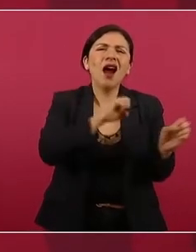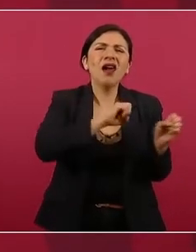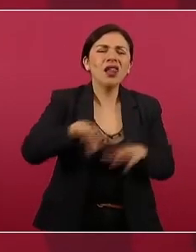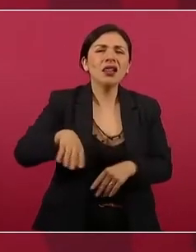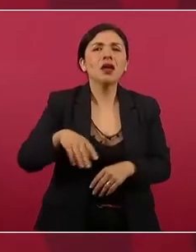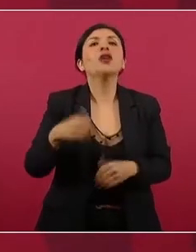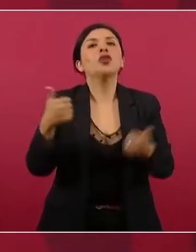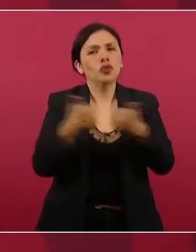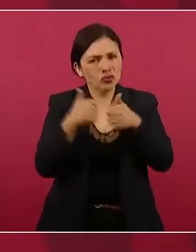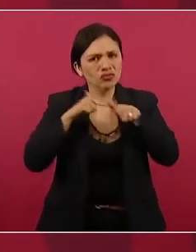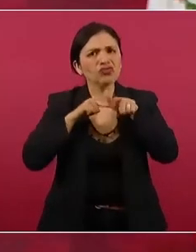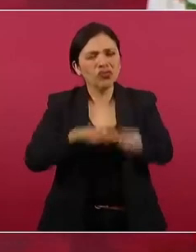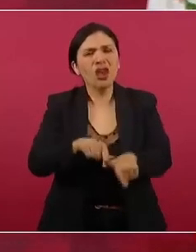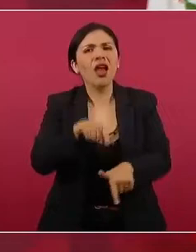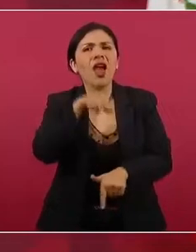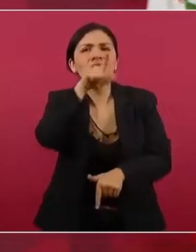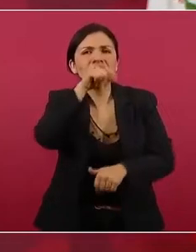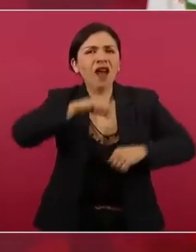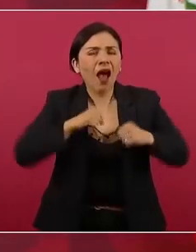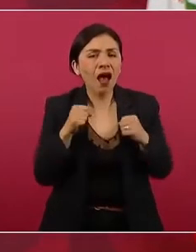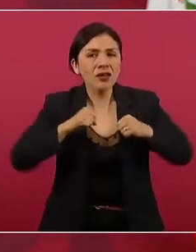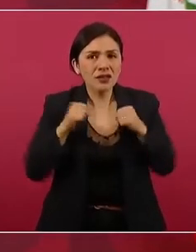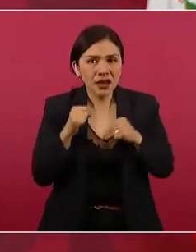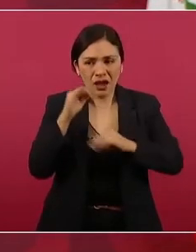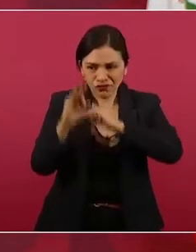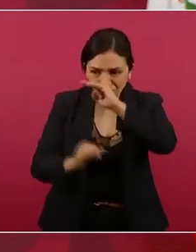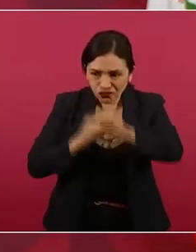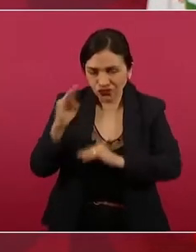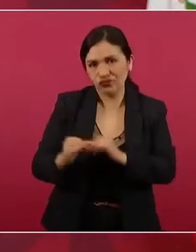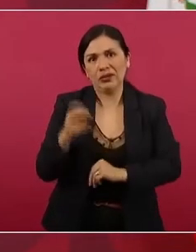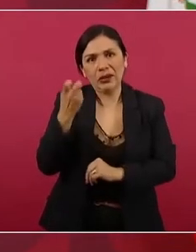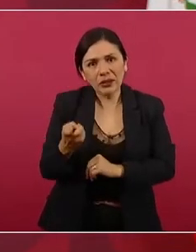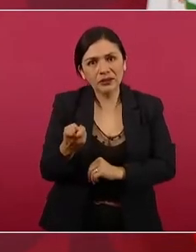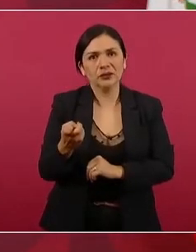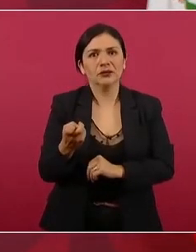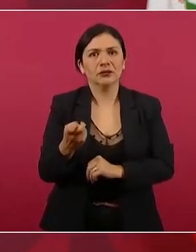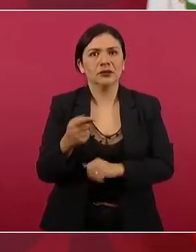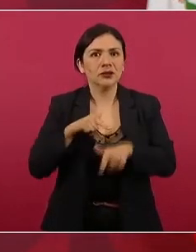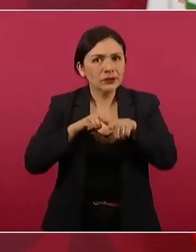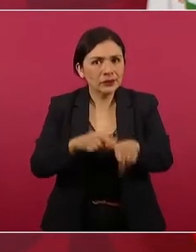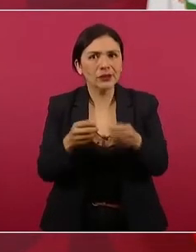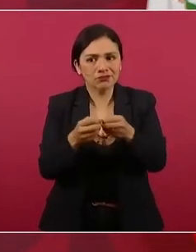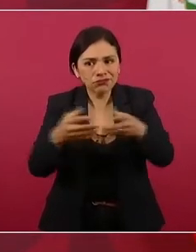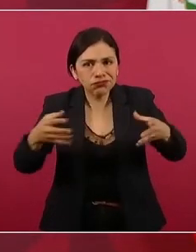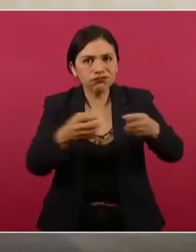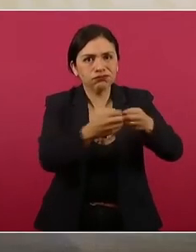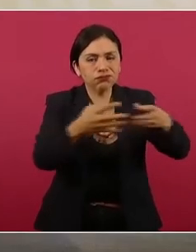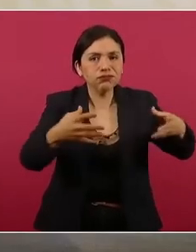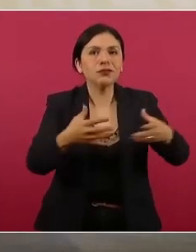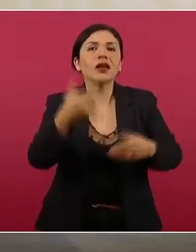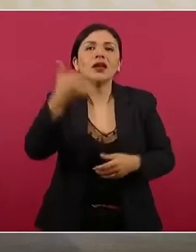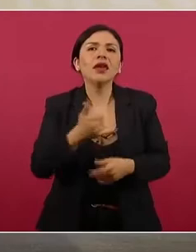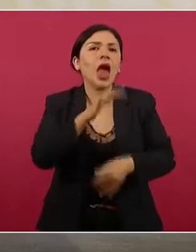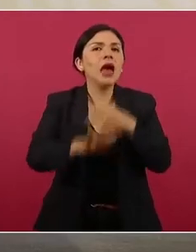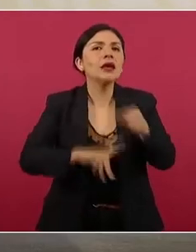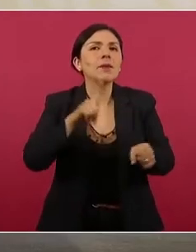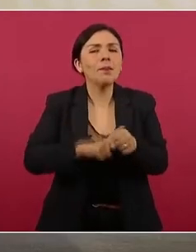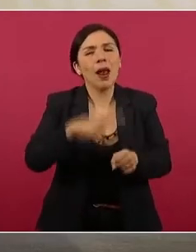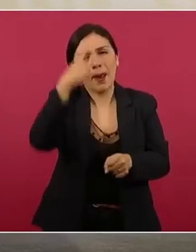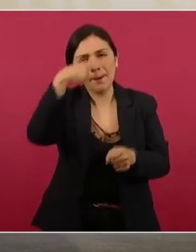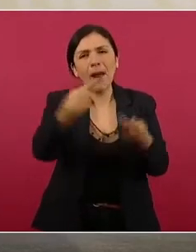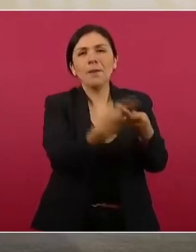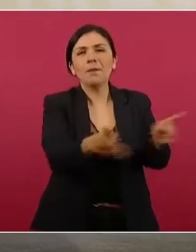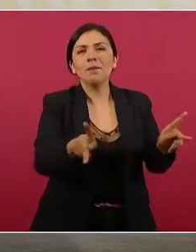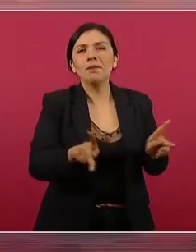las gallinitas y los animales de patio,